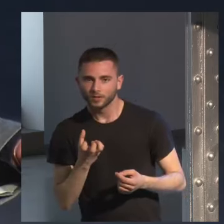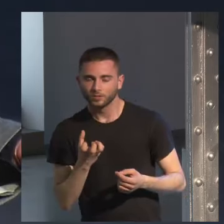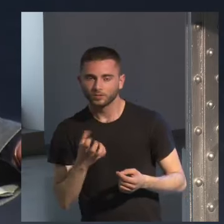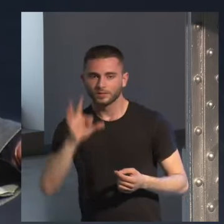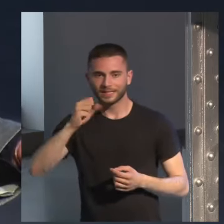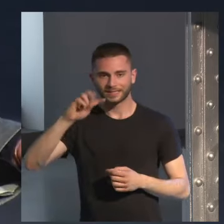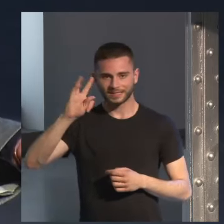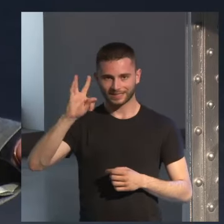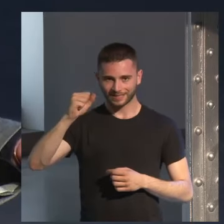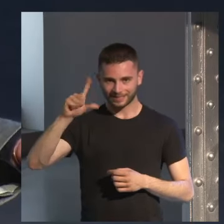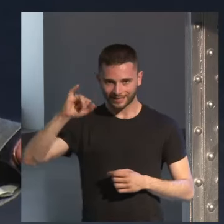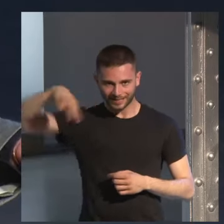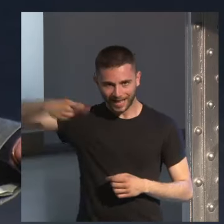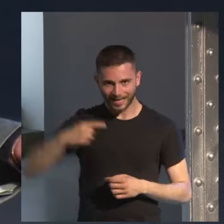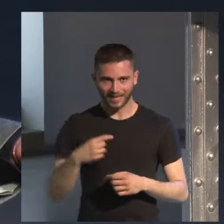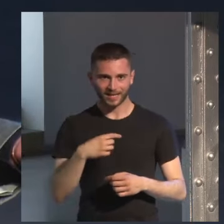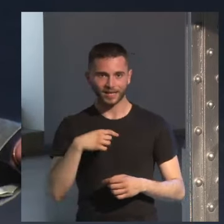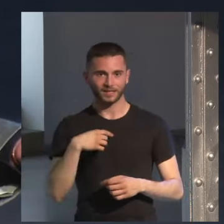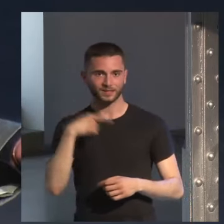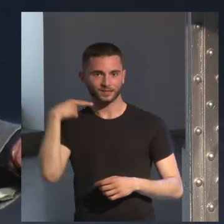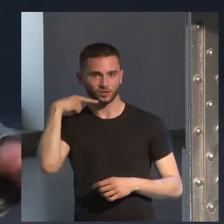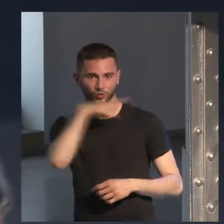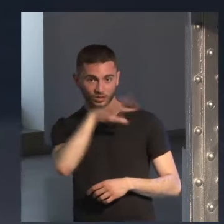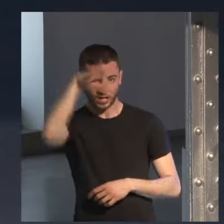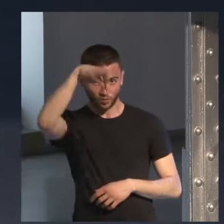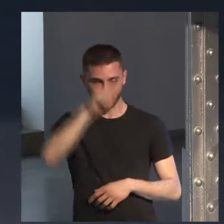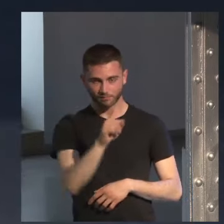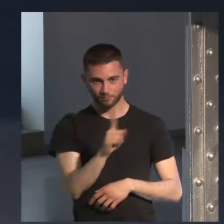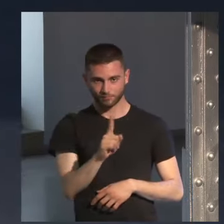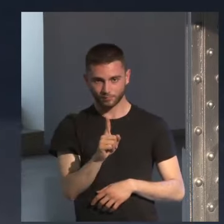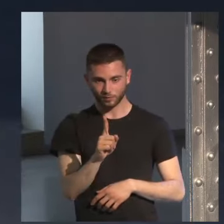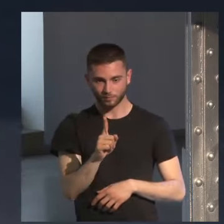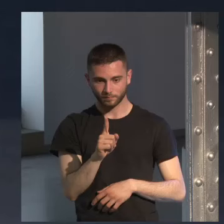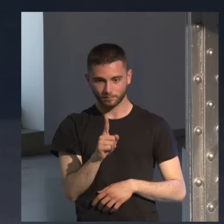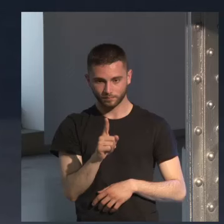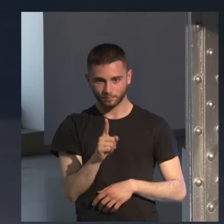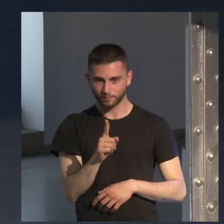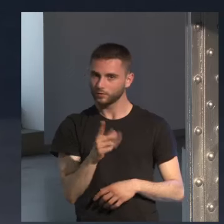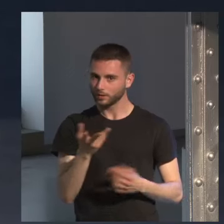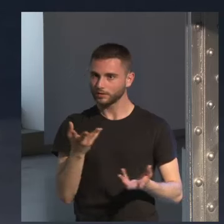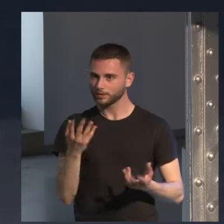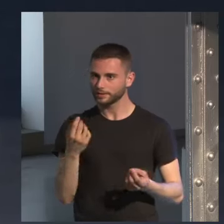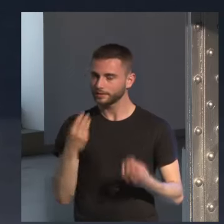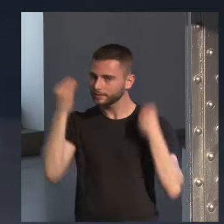solo en la Unión Soviética no solo en la Unión Soviética es una cosa que que da que pensar mucho